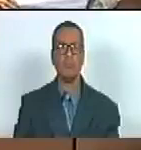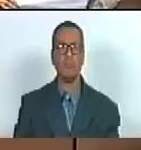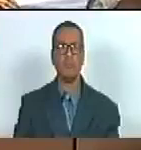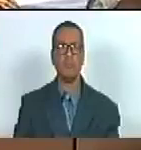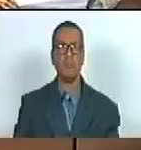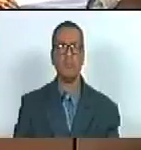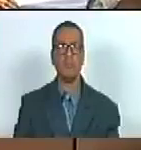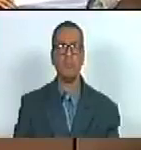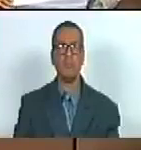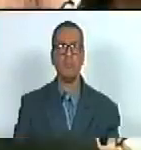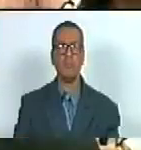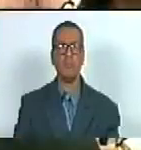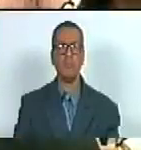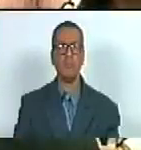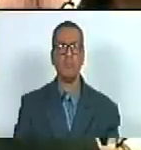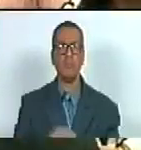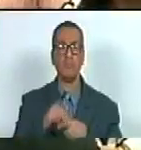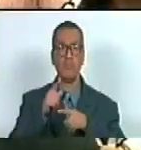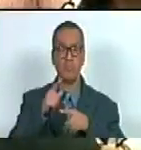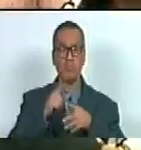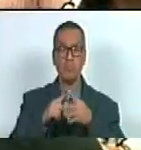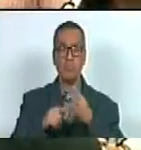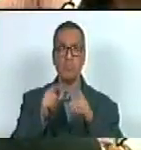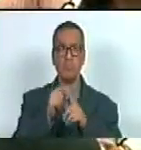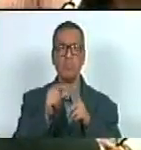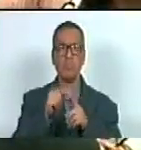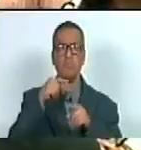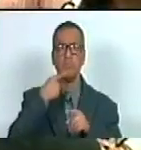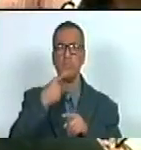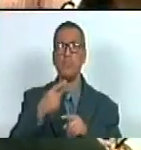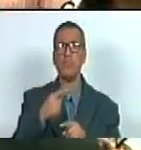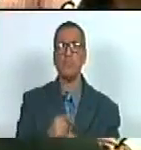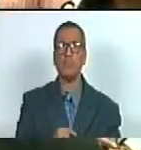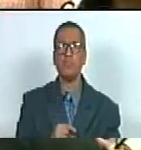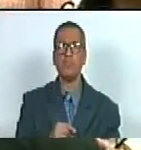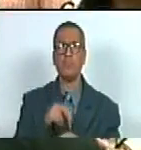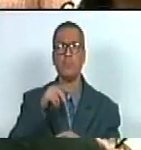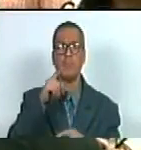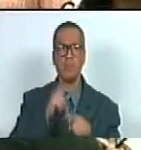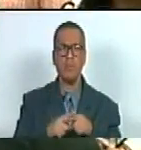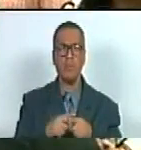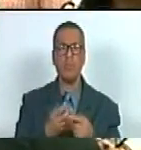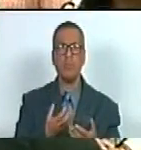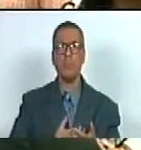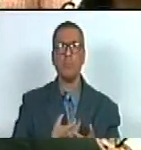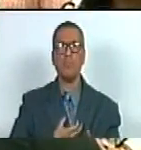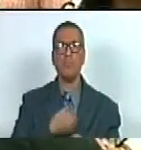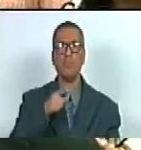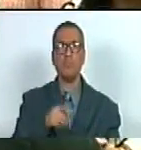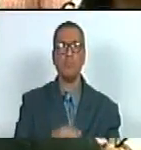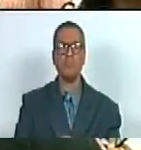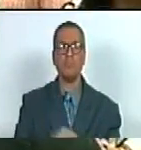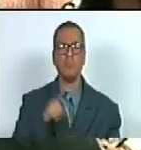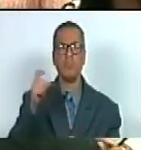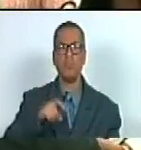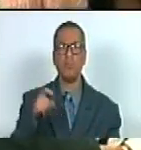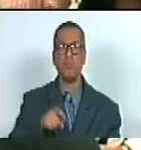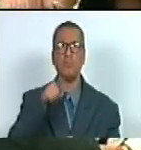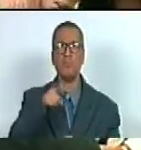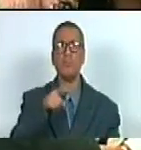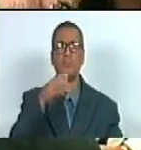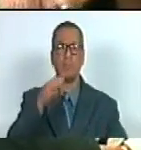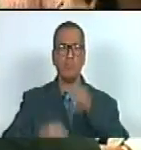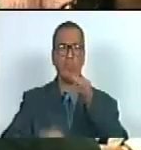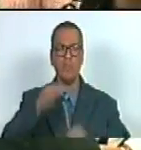él traicionó al voto popular que lo llevó a esa condición de alcalde y es necesario que la